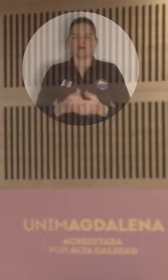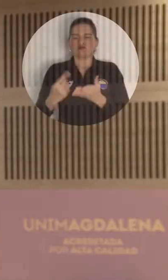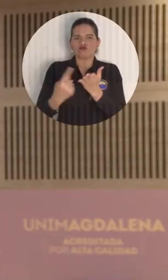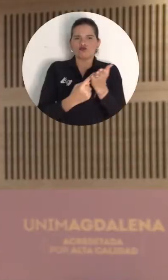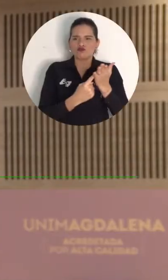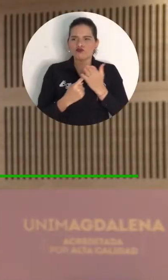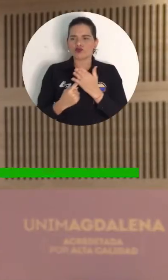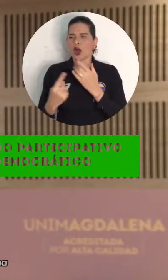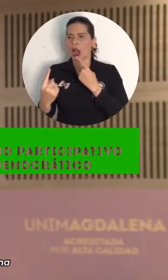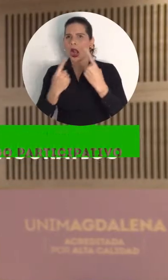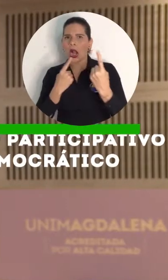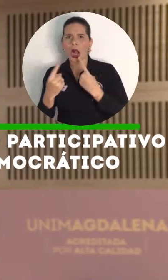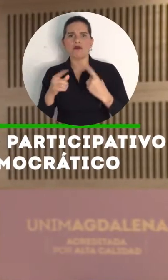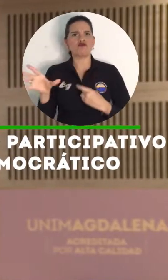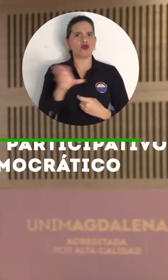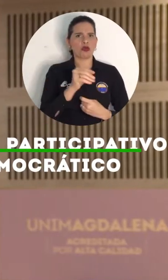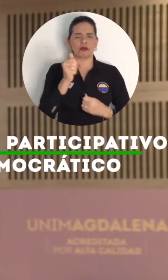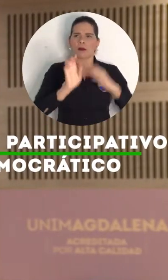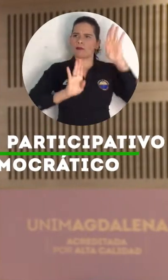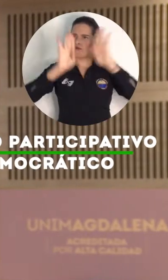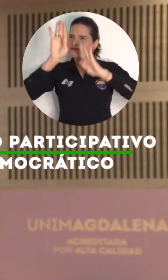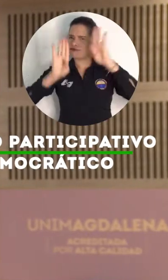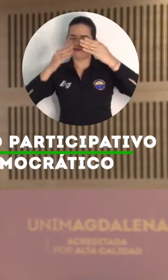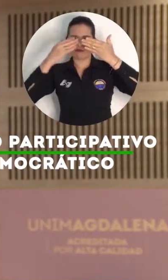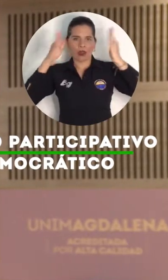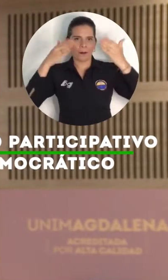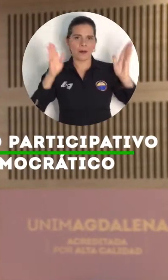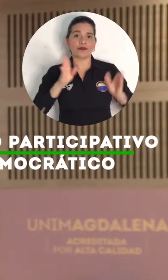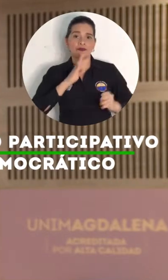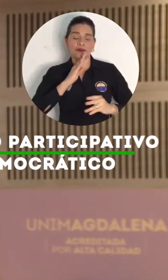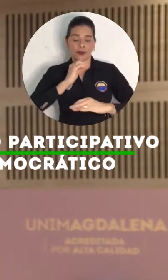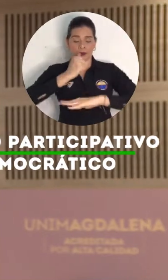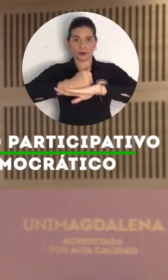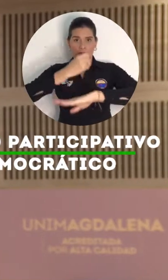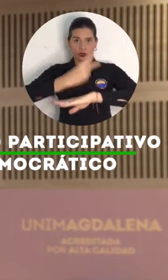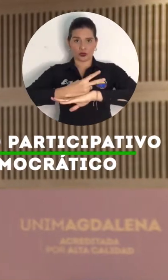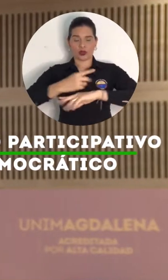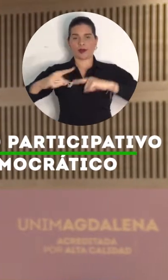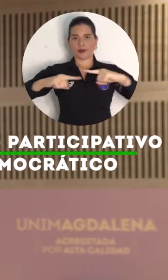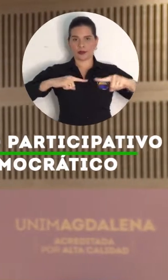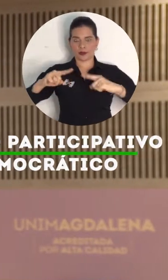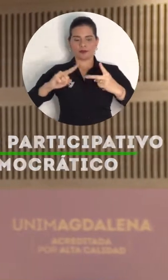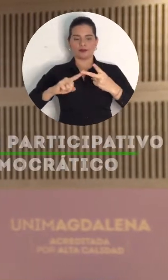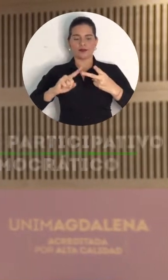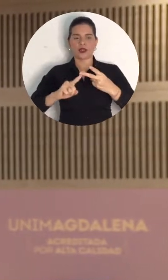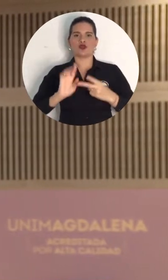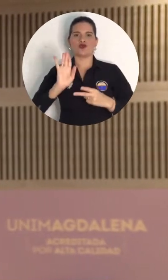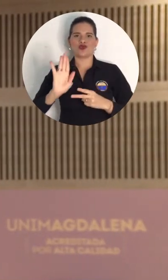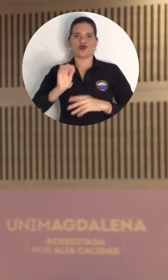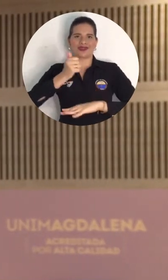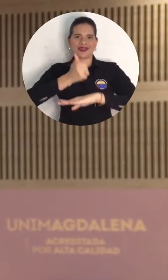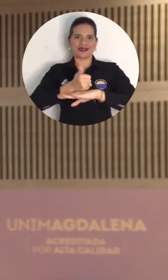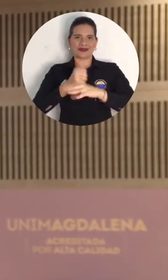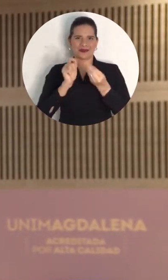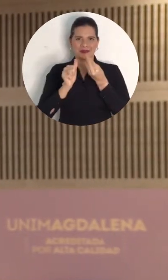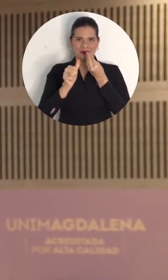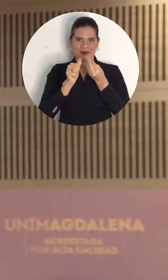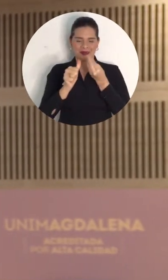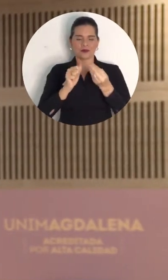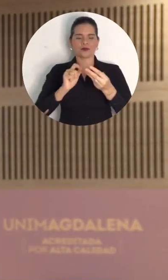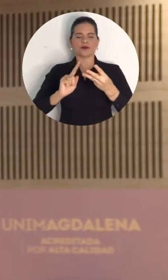¿Qué posibilidad de tener un diálogo participativo democrático con el vicerrector administrativo, con el director de bienestar